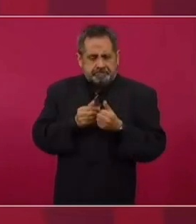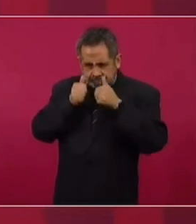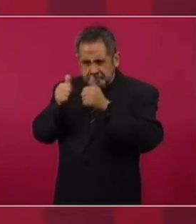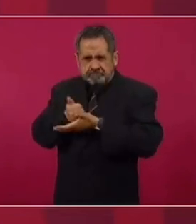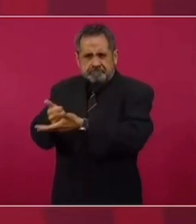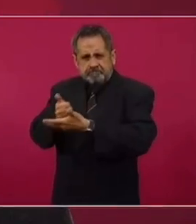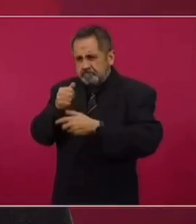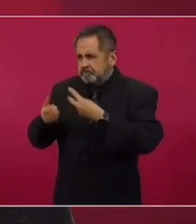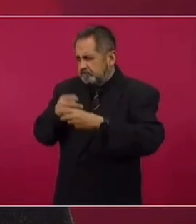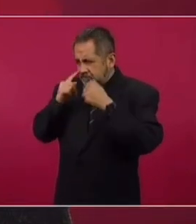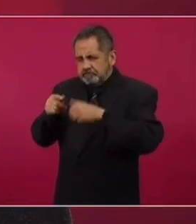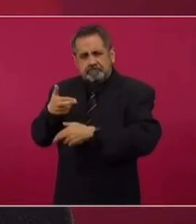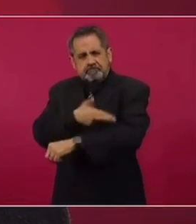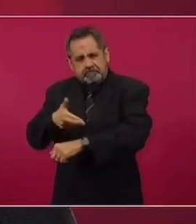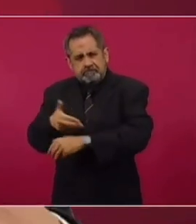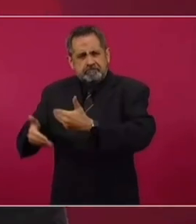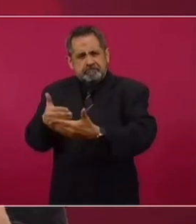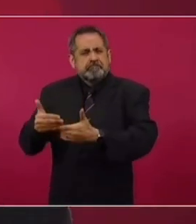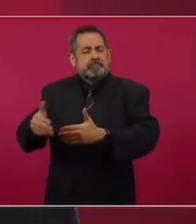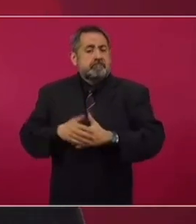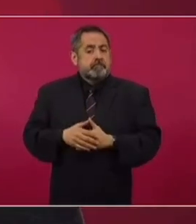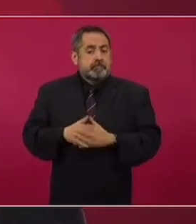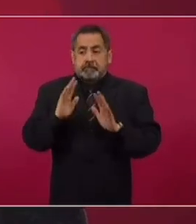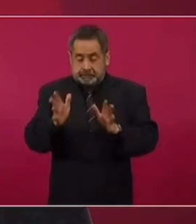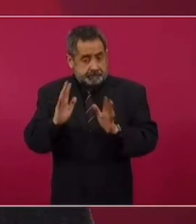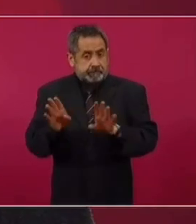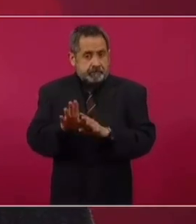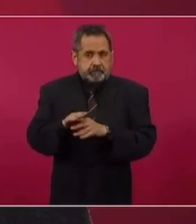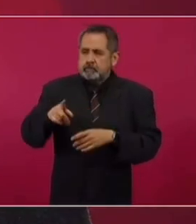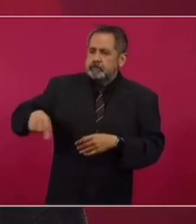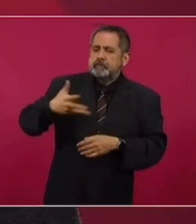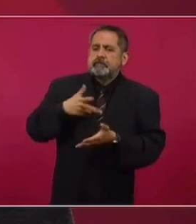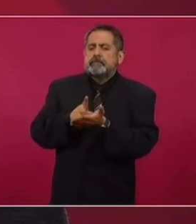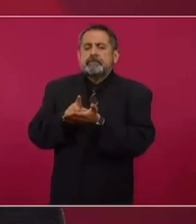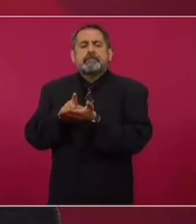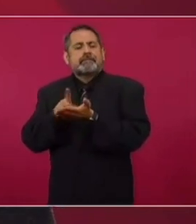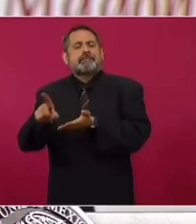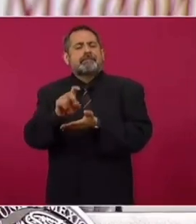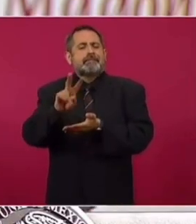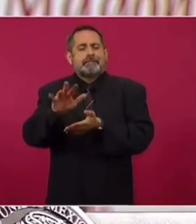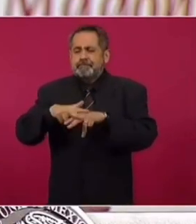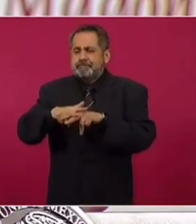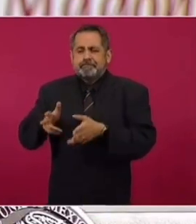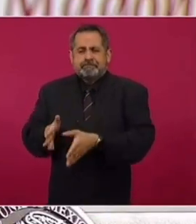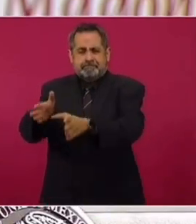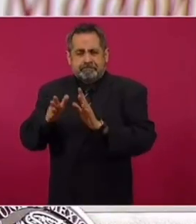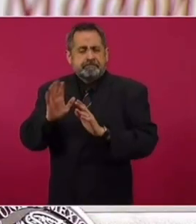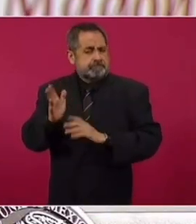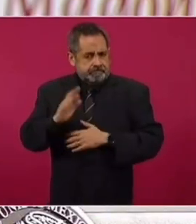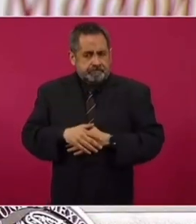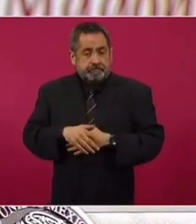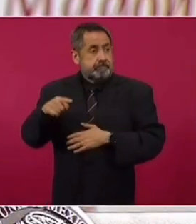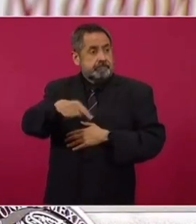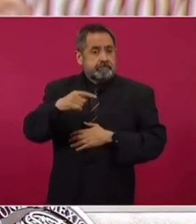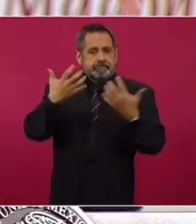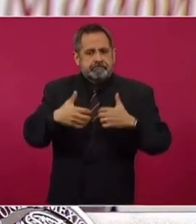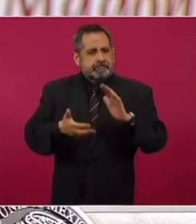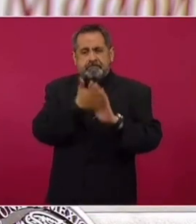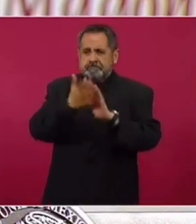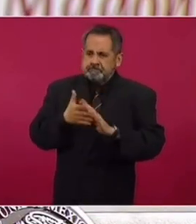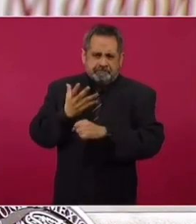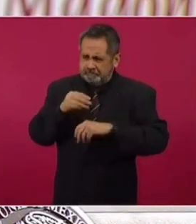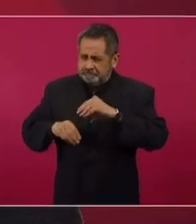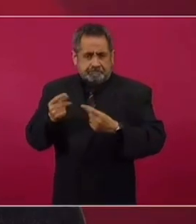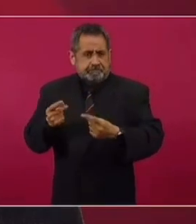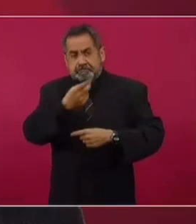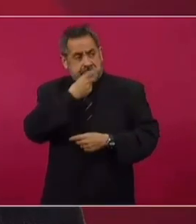a que el proyecto avance. Se ha liberado gran parte ya del derecho de vía. Tenemos entendido que las compañías constructoras van a